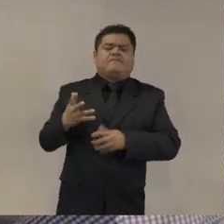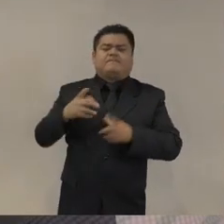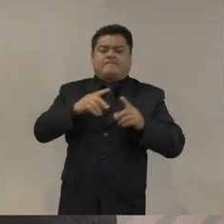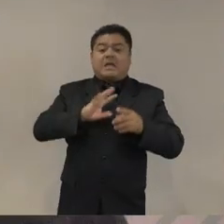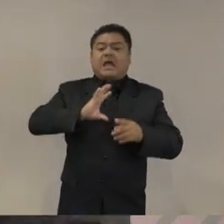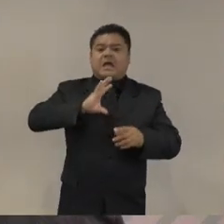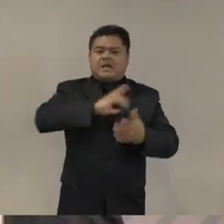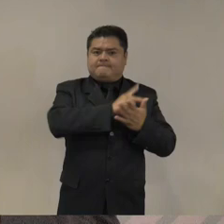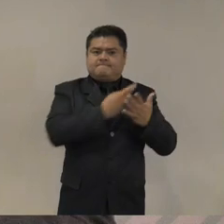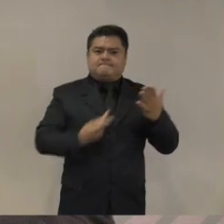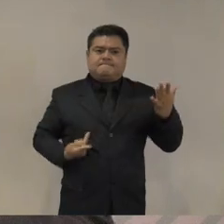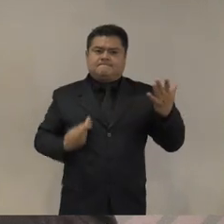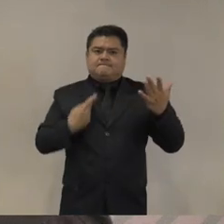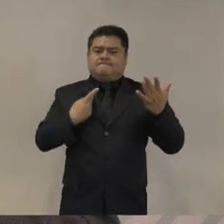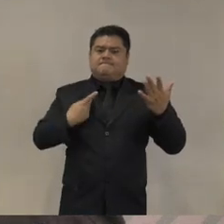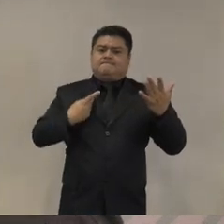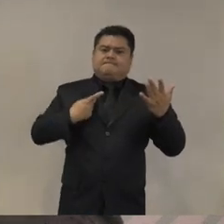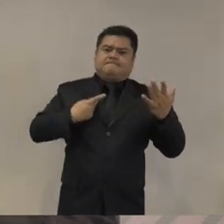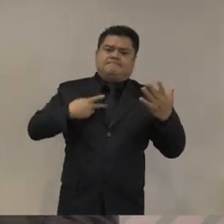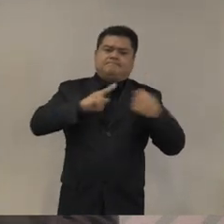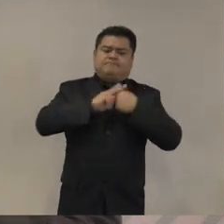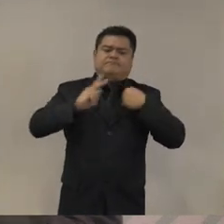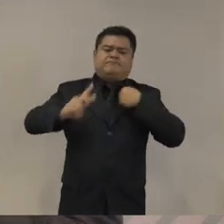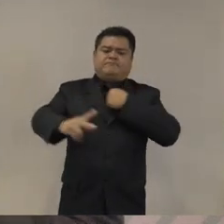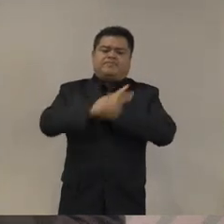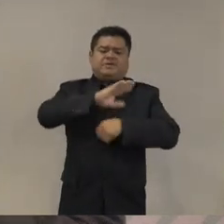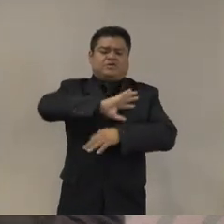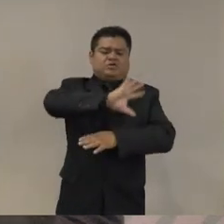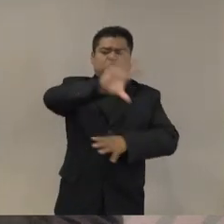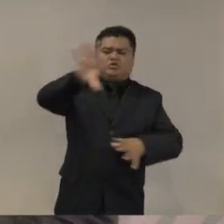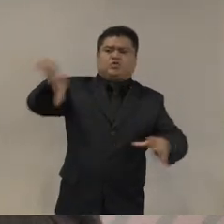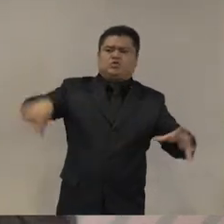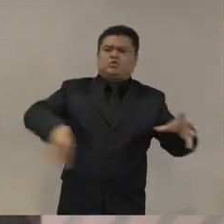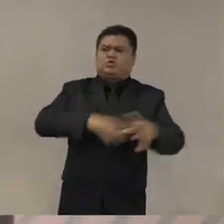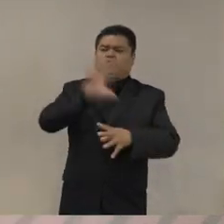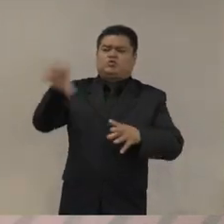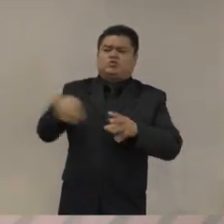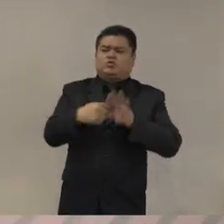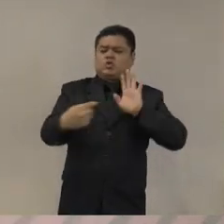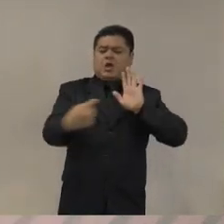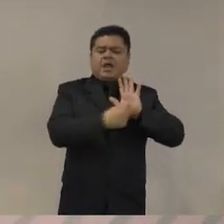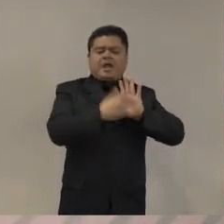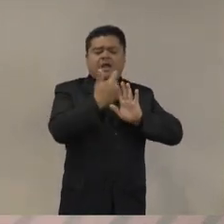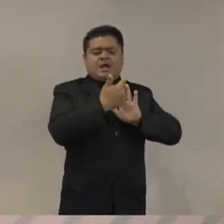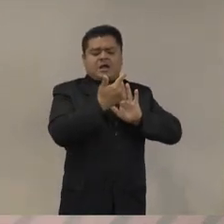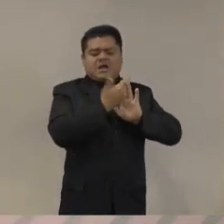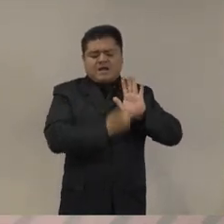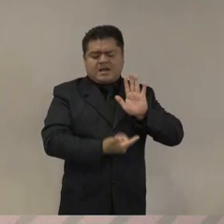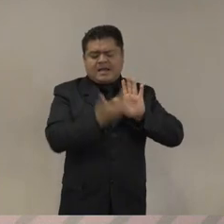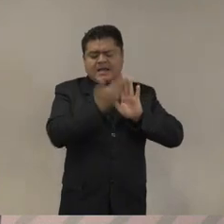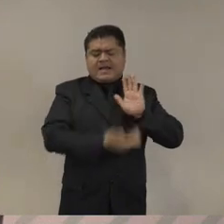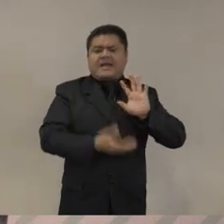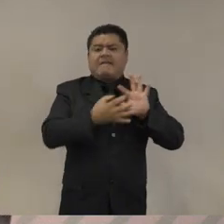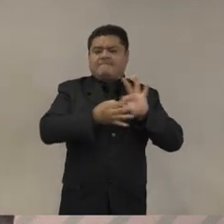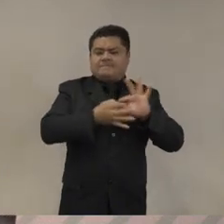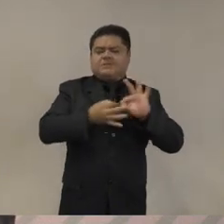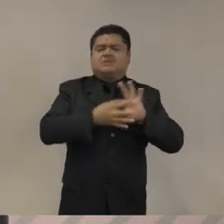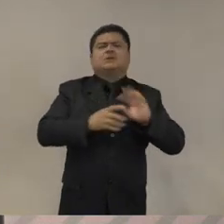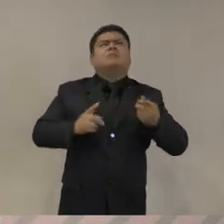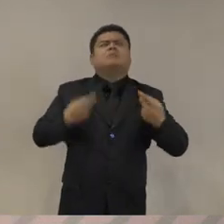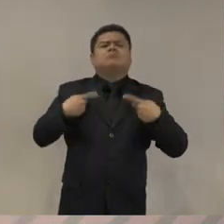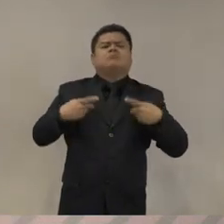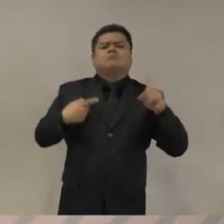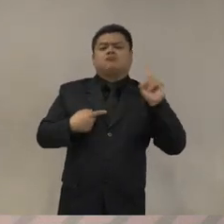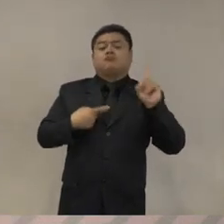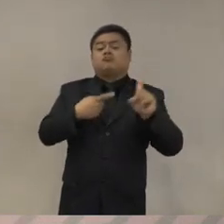a cielo abierto puede haber una narrativa en donde según leí el otro día alguien celebraba que